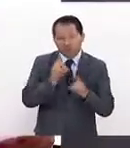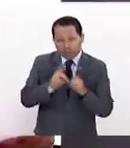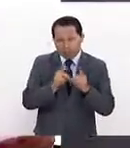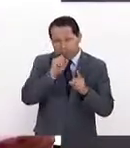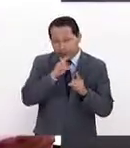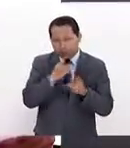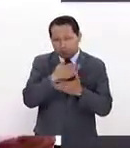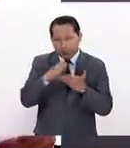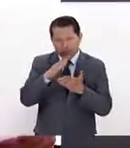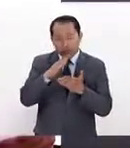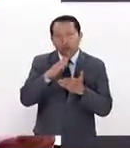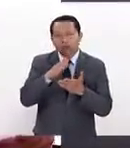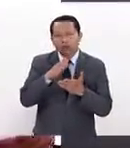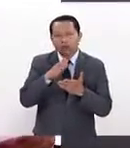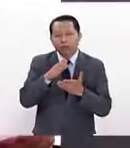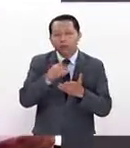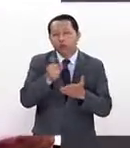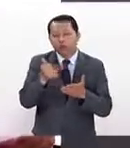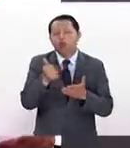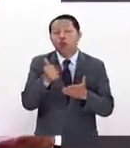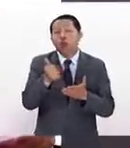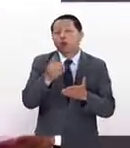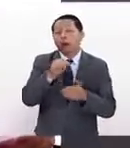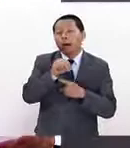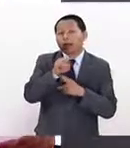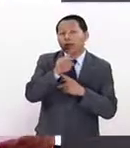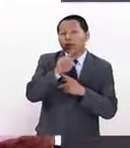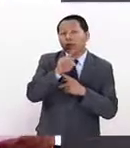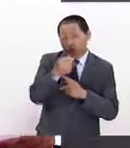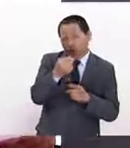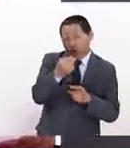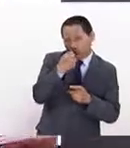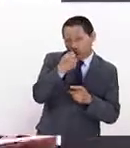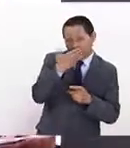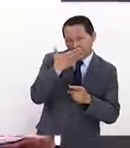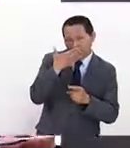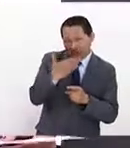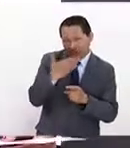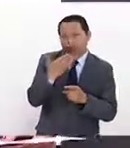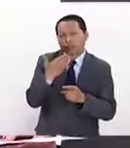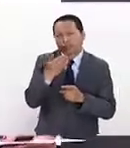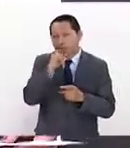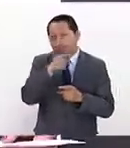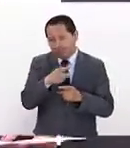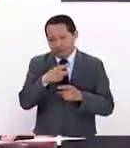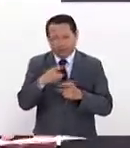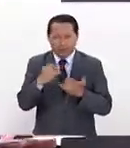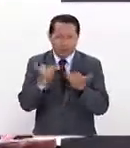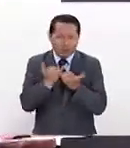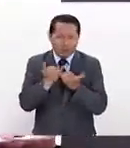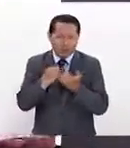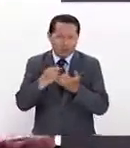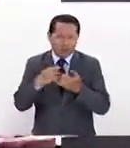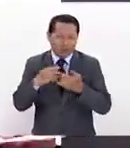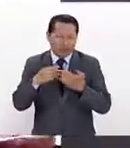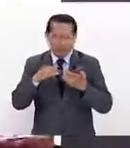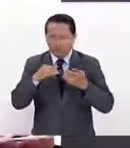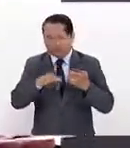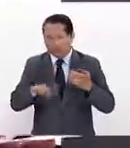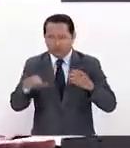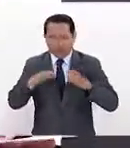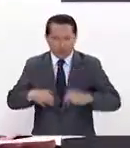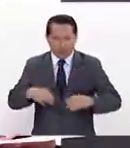deportiva, perdón, en nutrición deportiva y en fisioterapia deportiva. Y la ventaja de los programas es que el